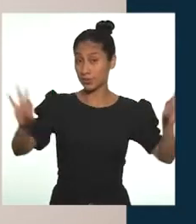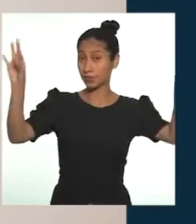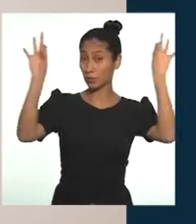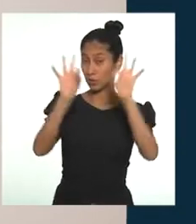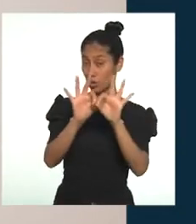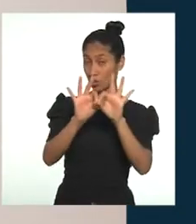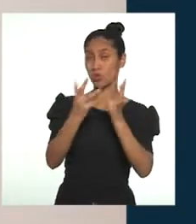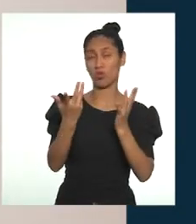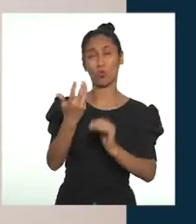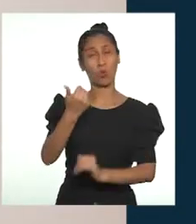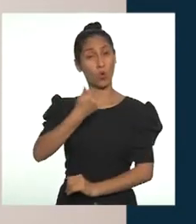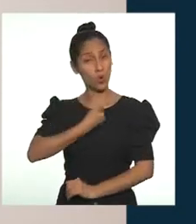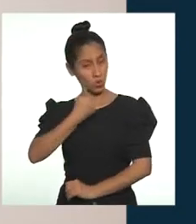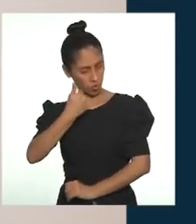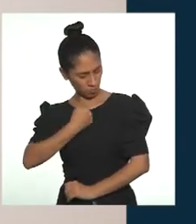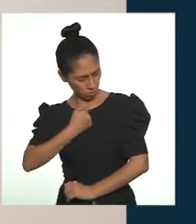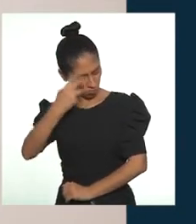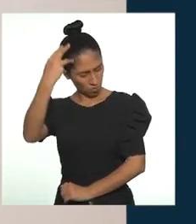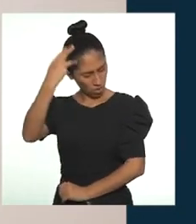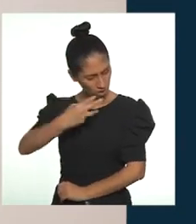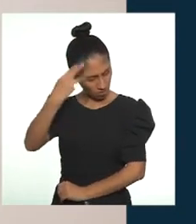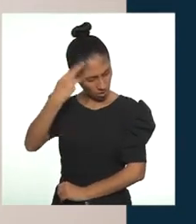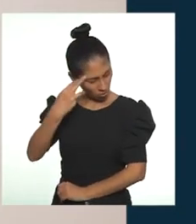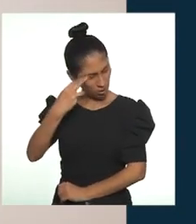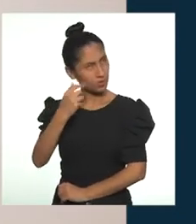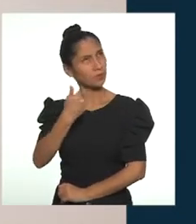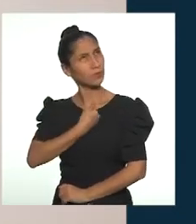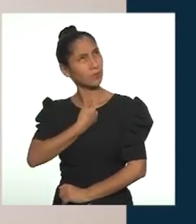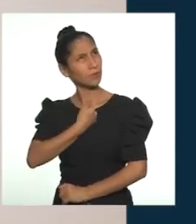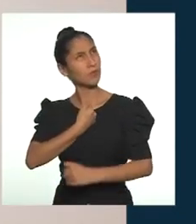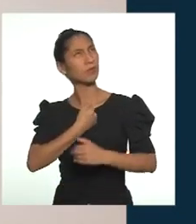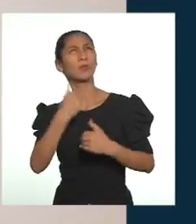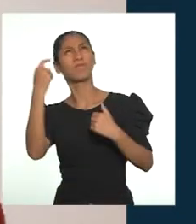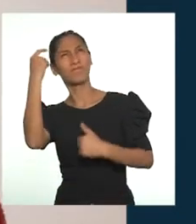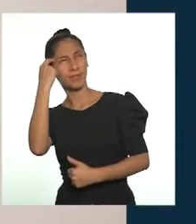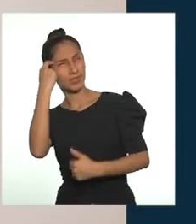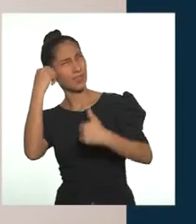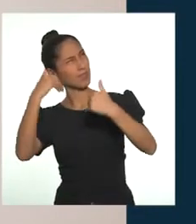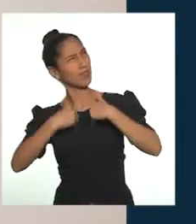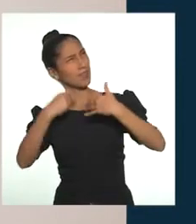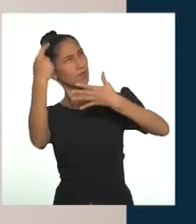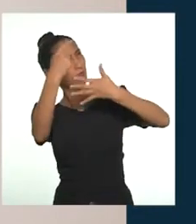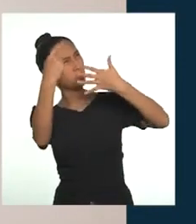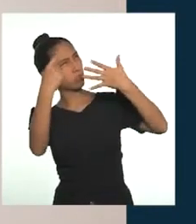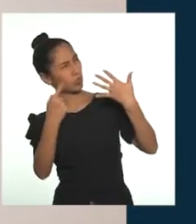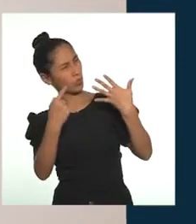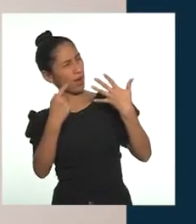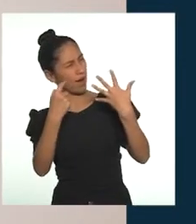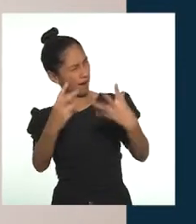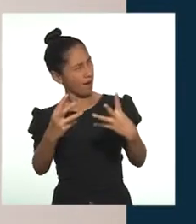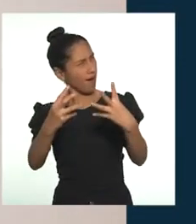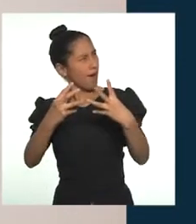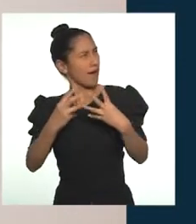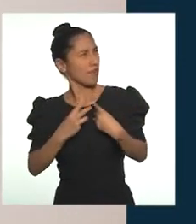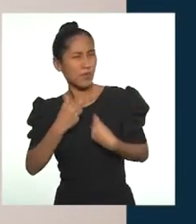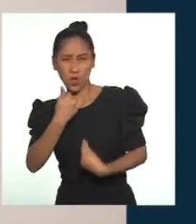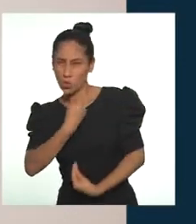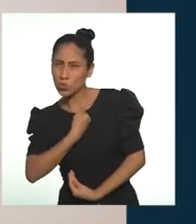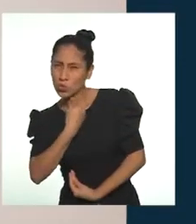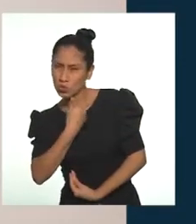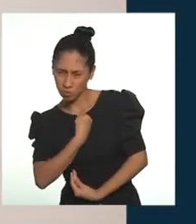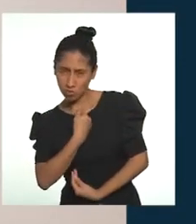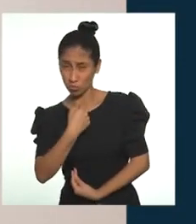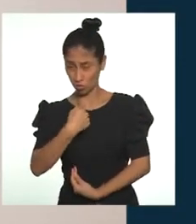no habrá una adecuada autoestima. Si nosotros no empezamos a trabajar en aceptar cómo soy,